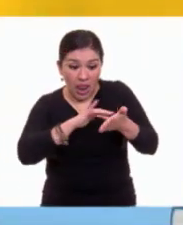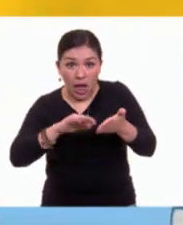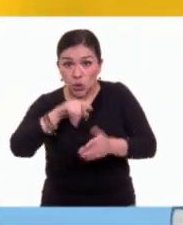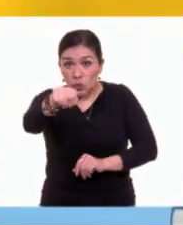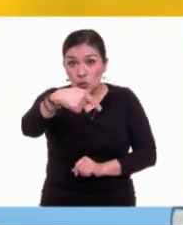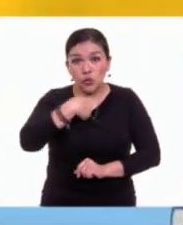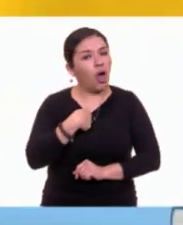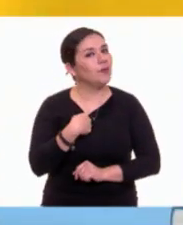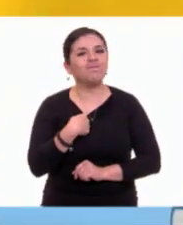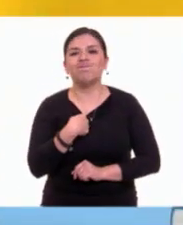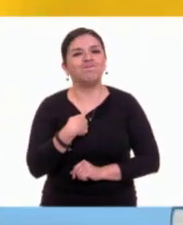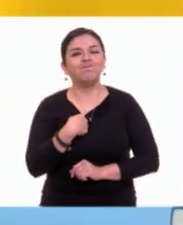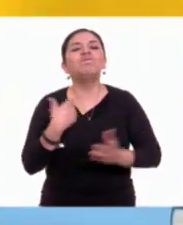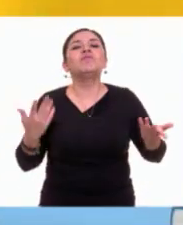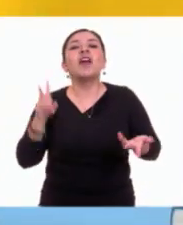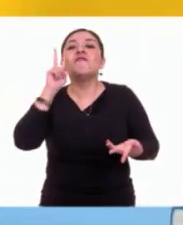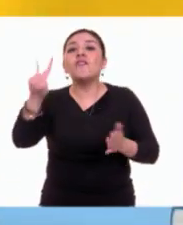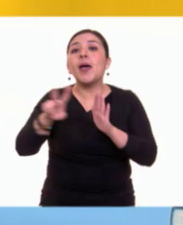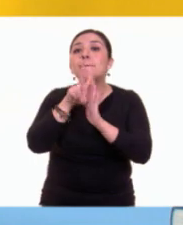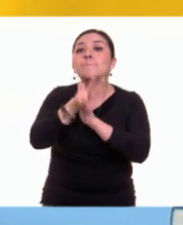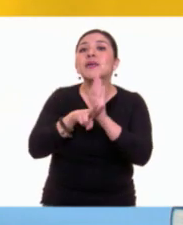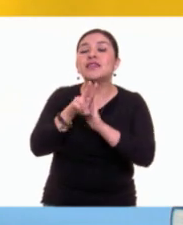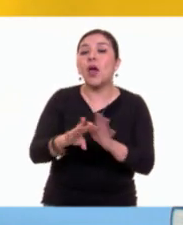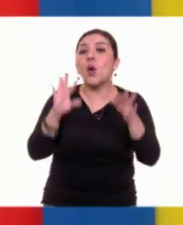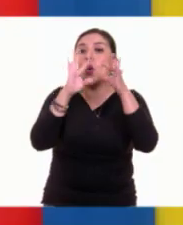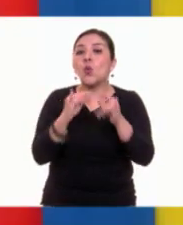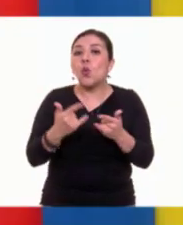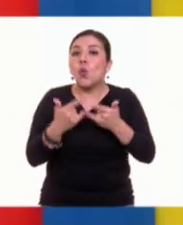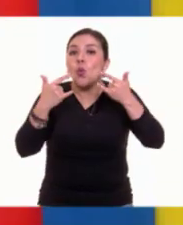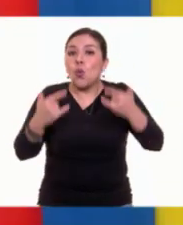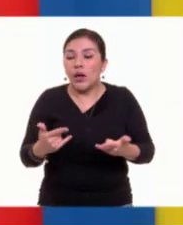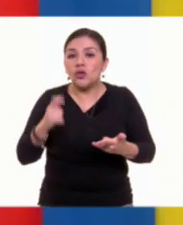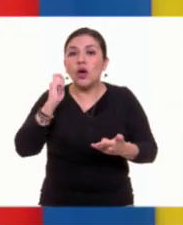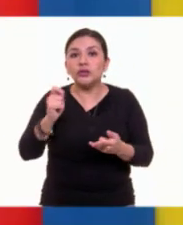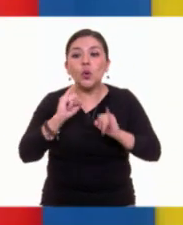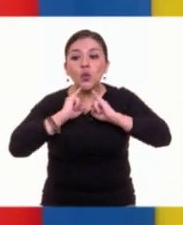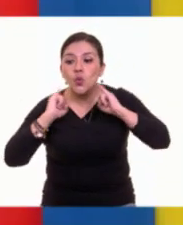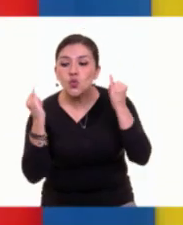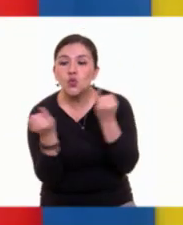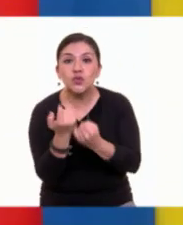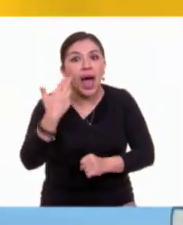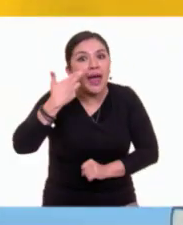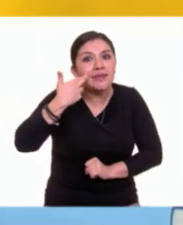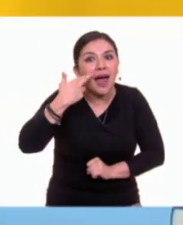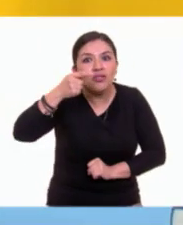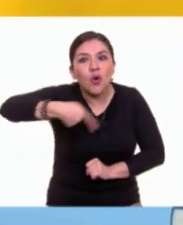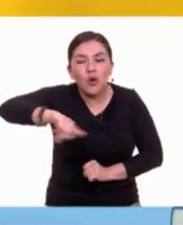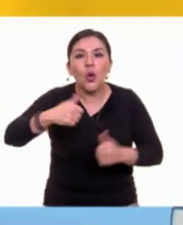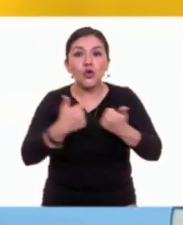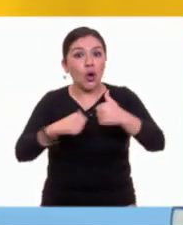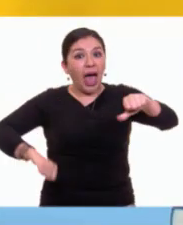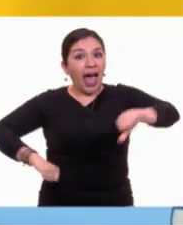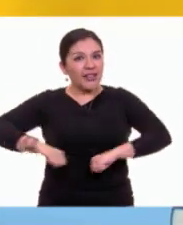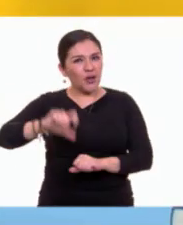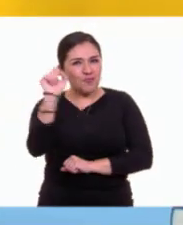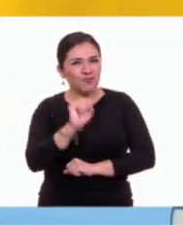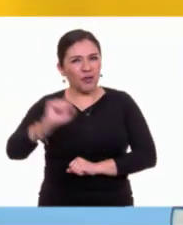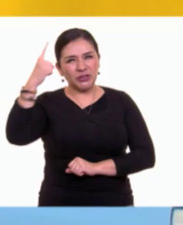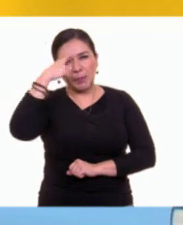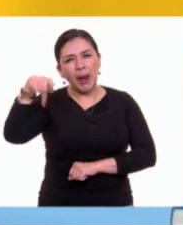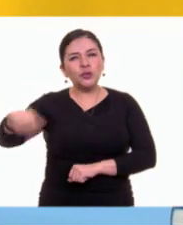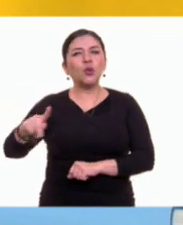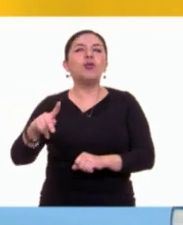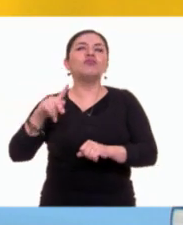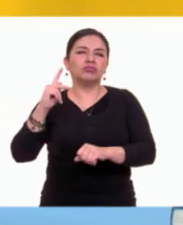tú ni yo, Juan Carlos. Veremos el video del cuento La Junta de los Ratones, hecha por los actores profesionales de la